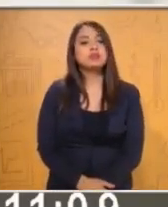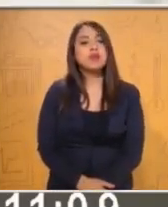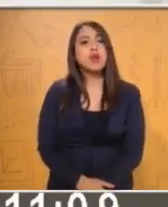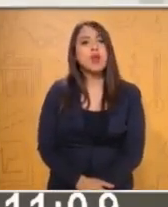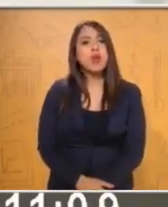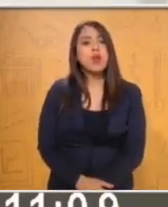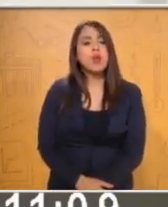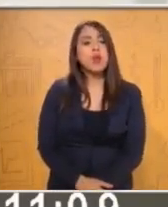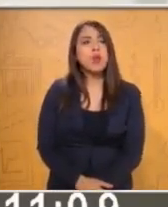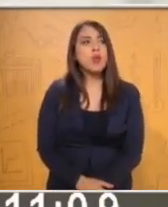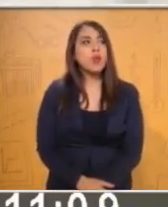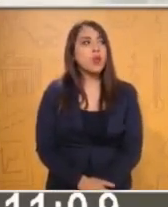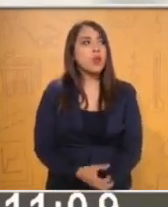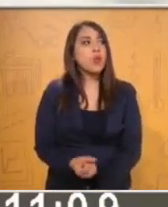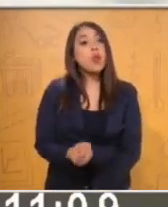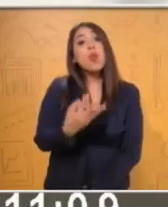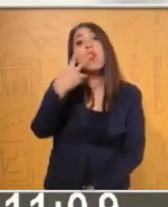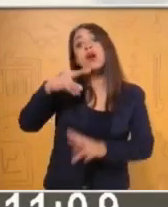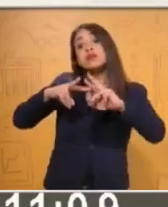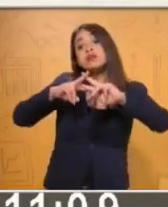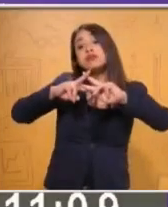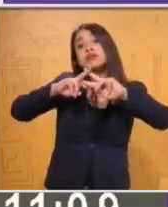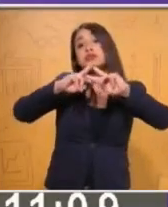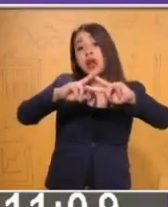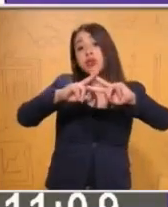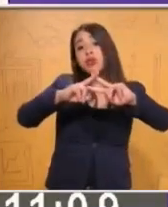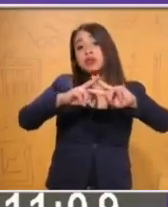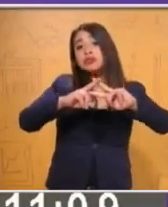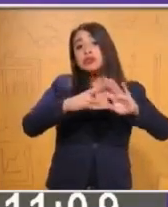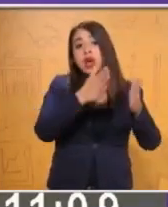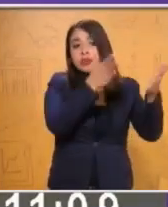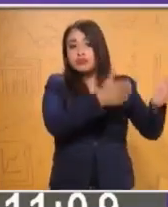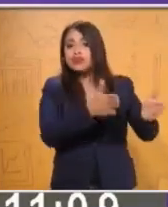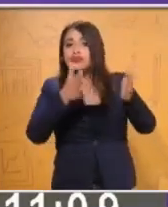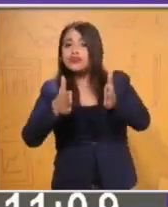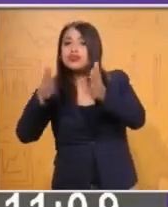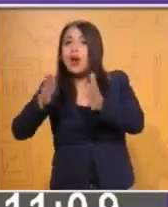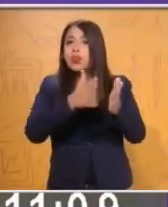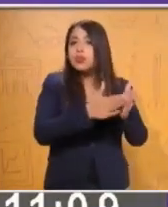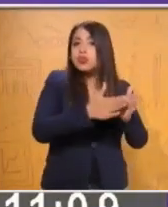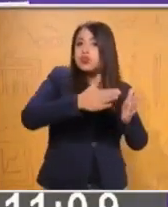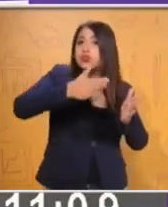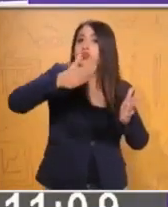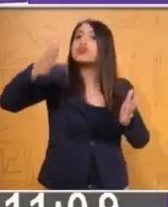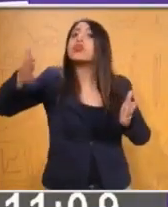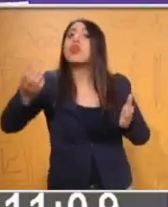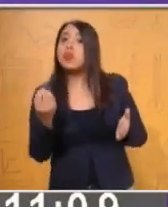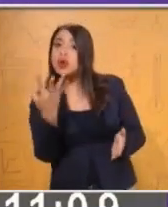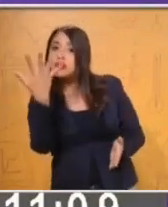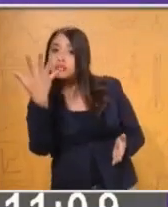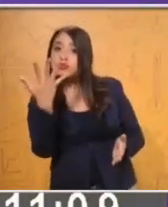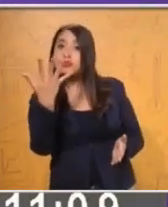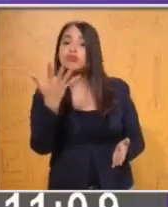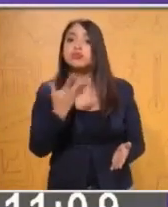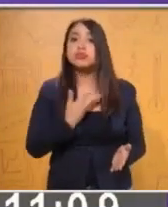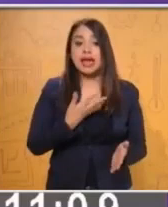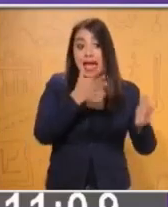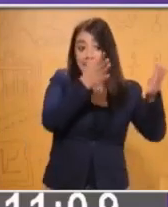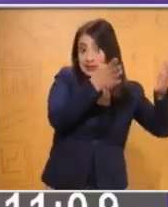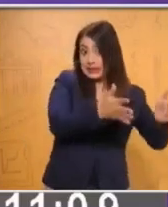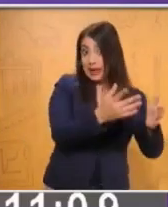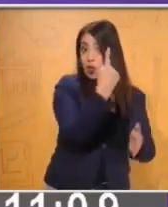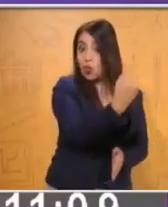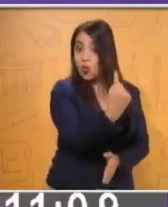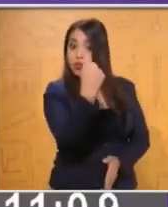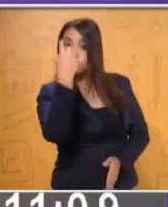¿Cuántos cuadros, cuántos triángulos? está aumentando la figura. Está aumentando la figura. ¿Ok? Teníamos uno, dos, tres. Entonces, en el siguiente